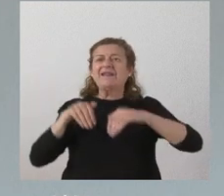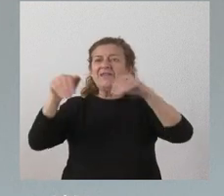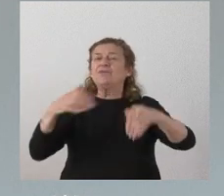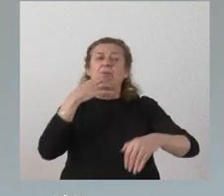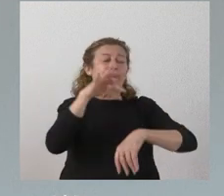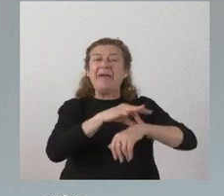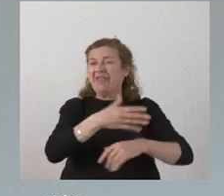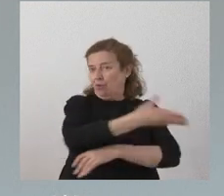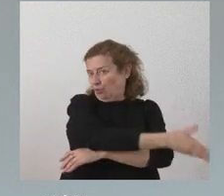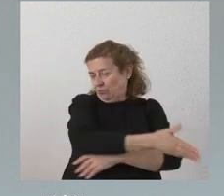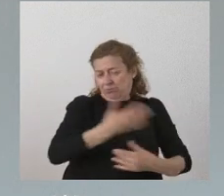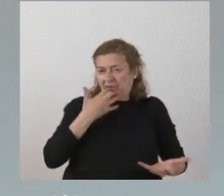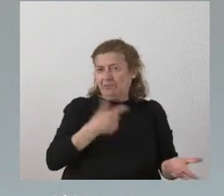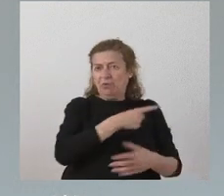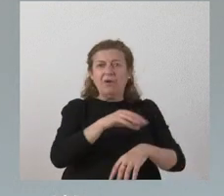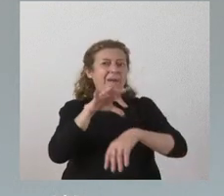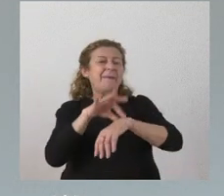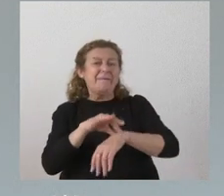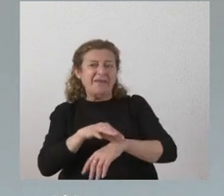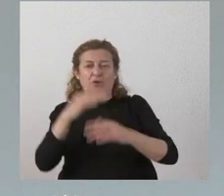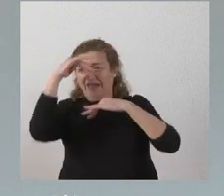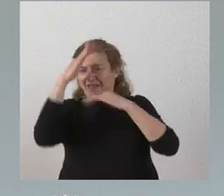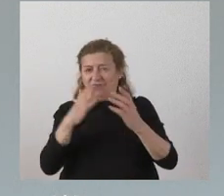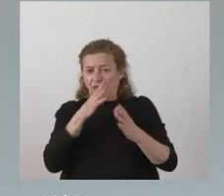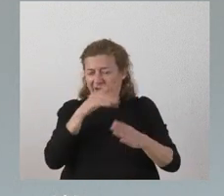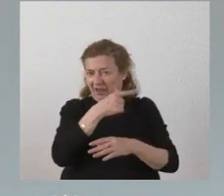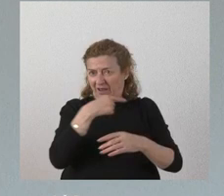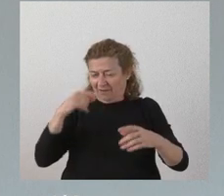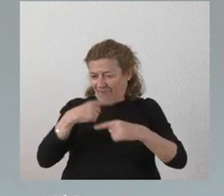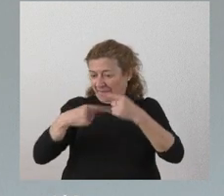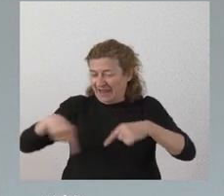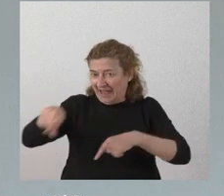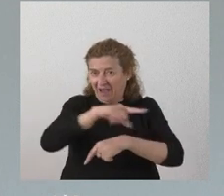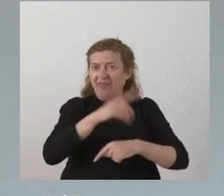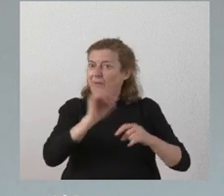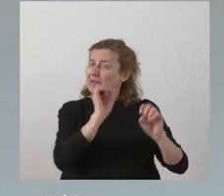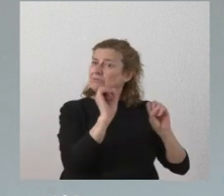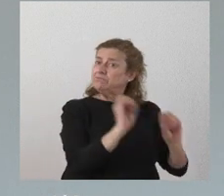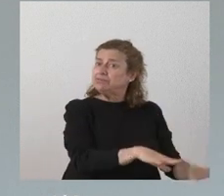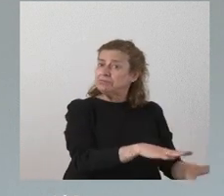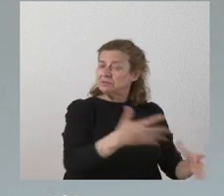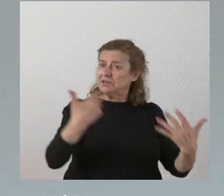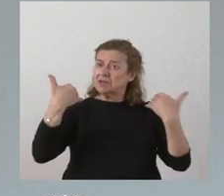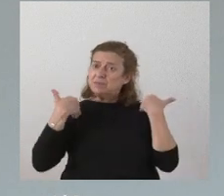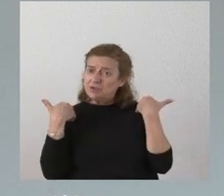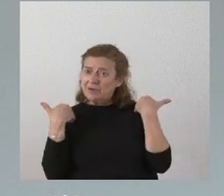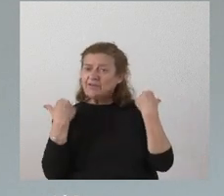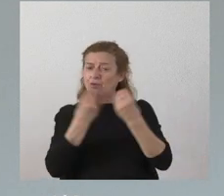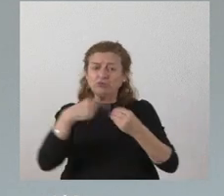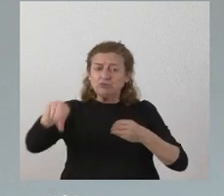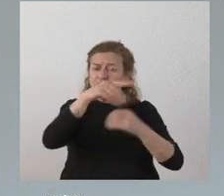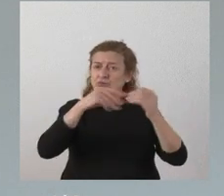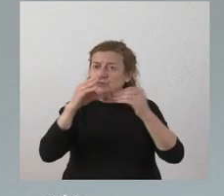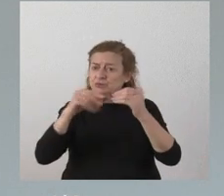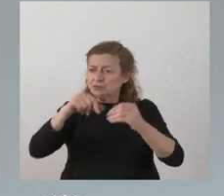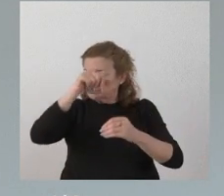ese médico de atención primaria debería de dejar la responsabilidad que tiene con sus pacientes